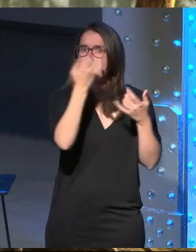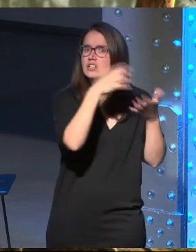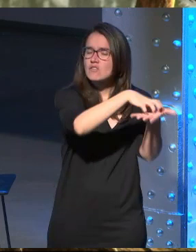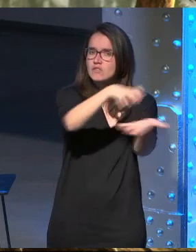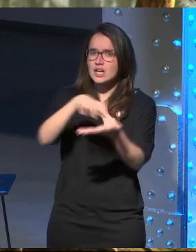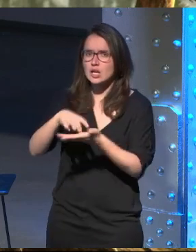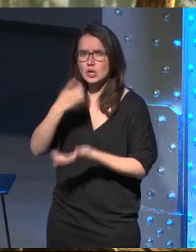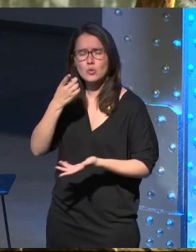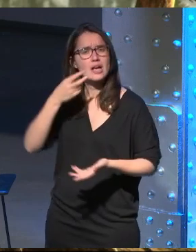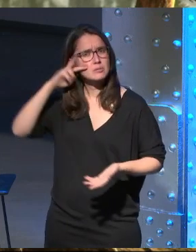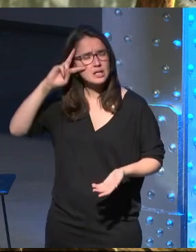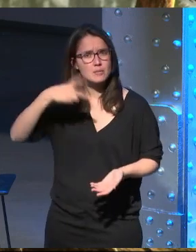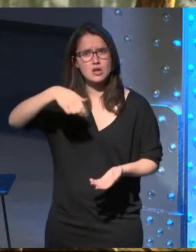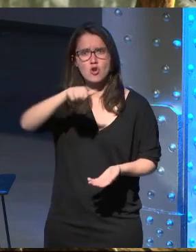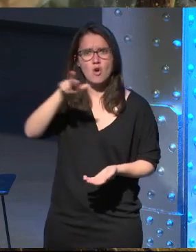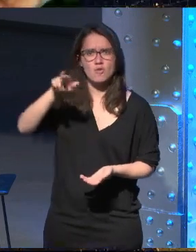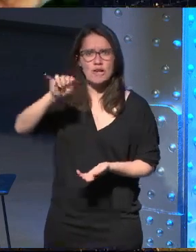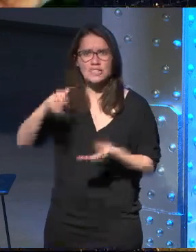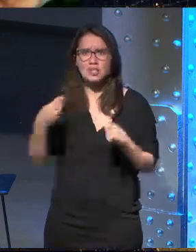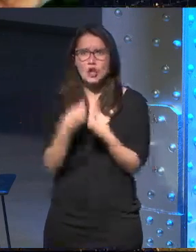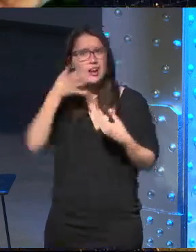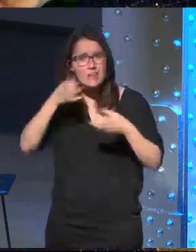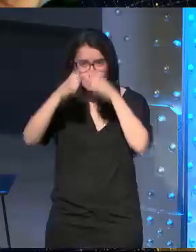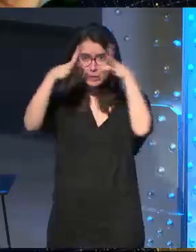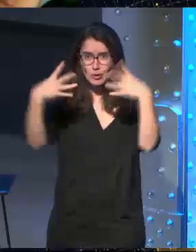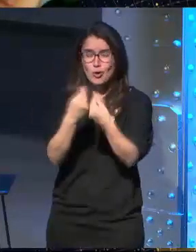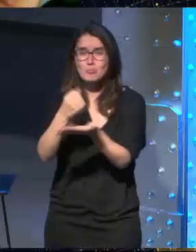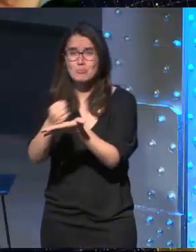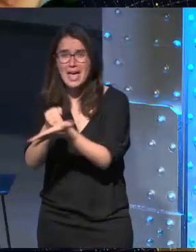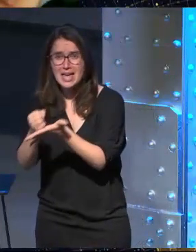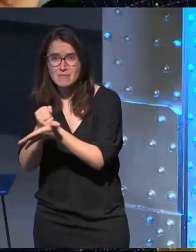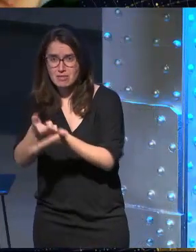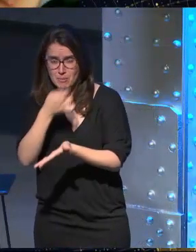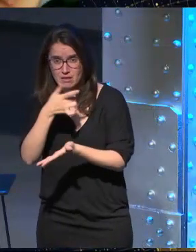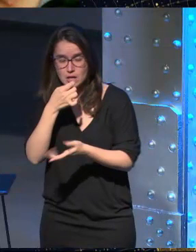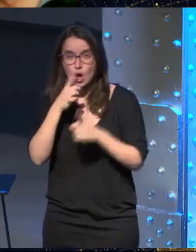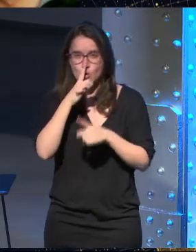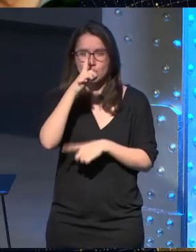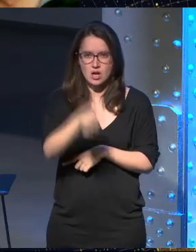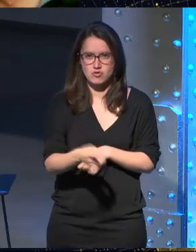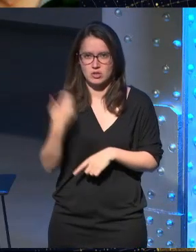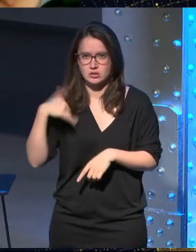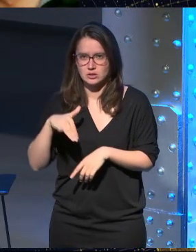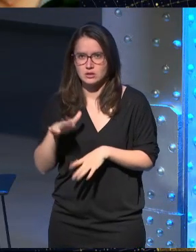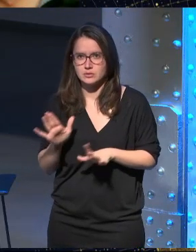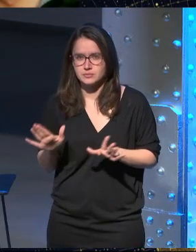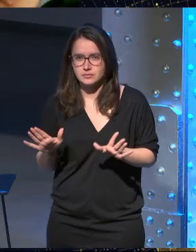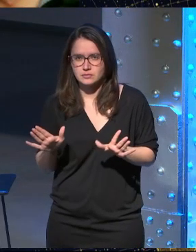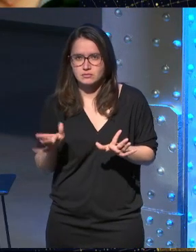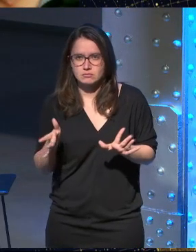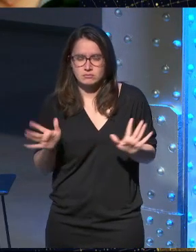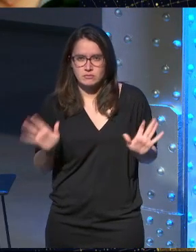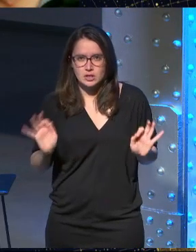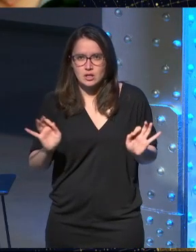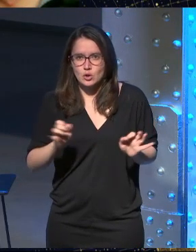Novartis aplicando redes virtual a la medicina y cumplimos un año hicimos una tarta de un faro por eso somos Future Lighthouse entonces pues tenía